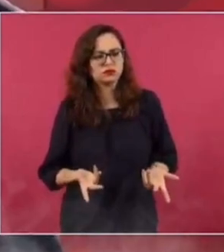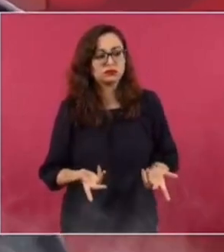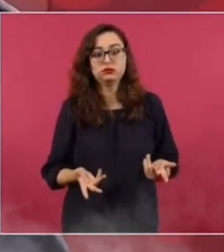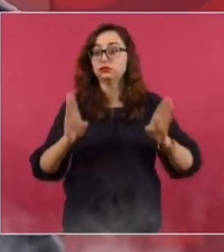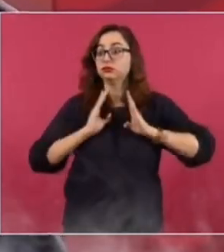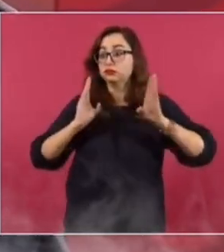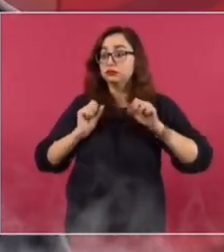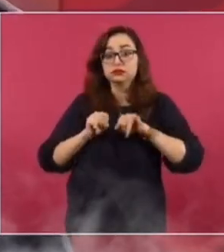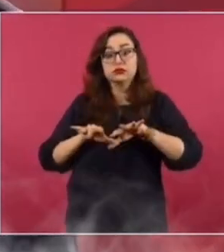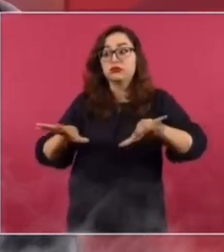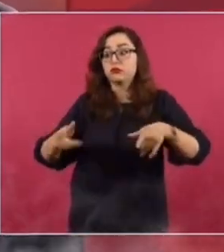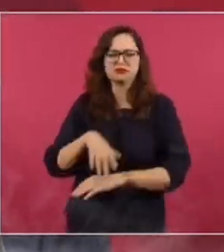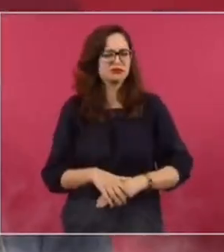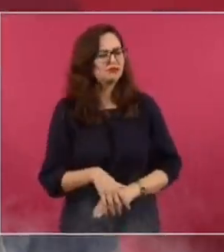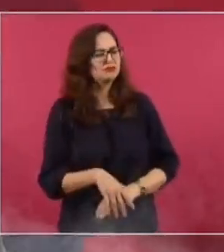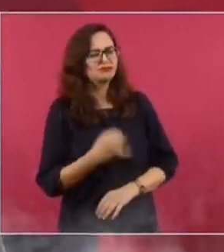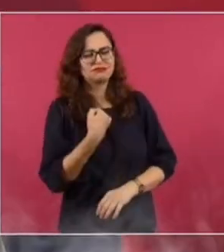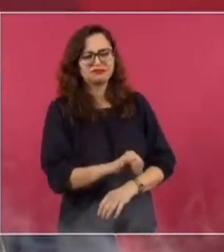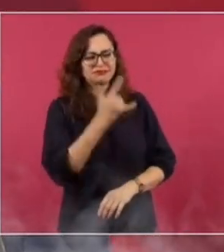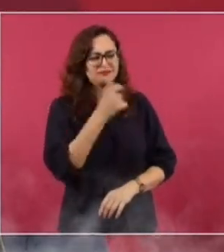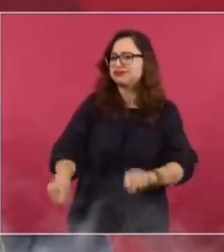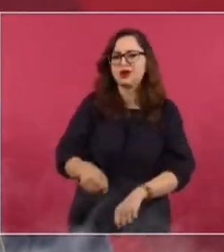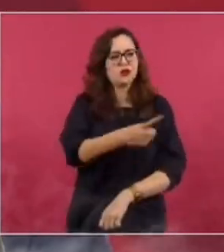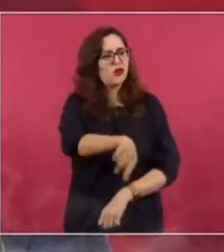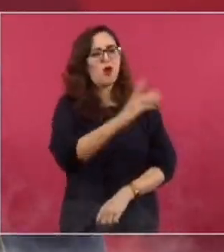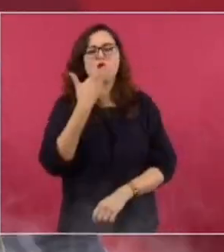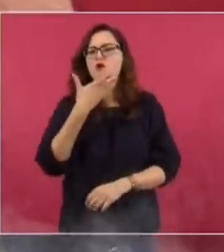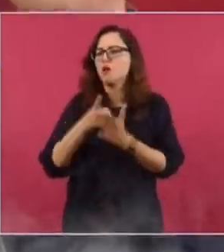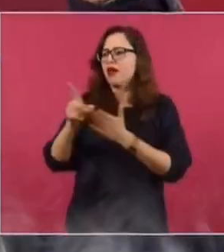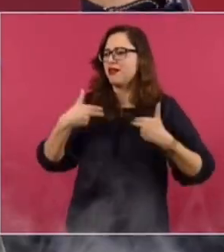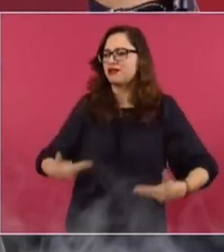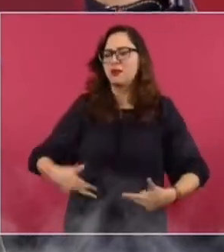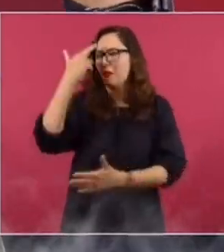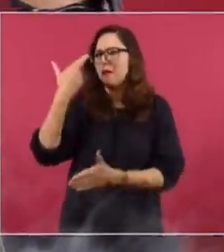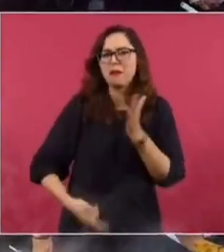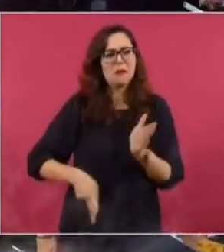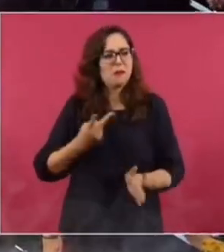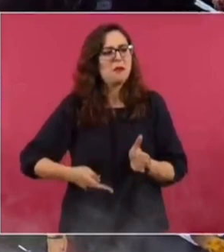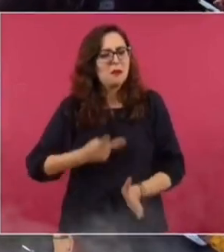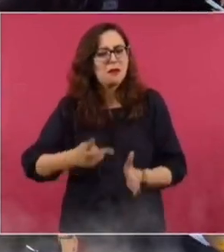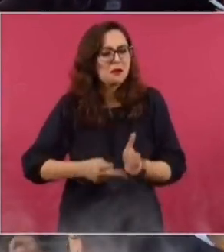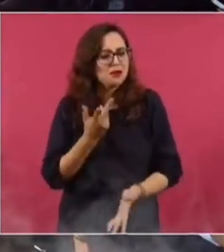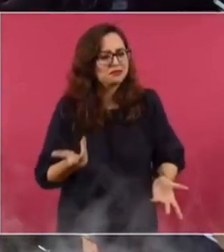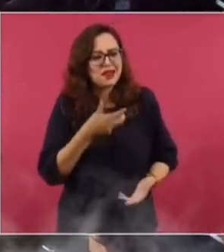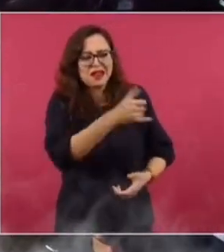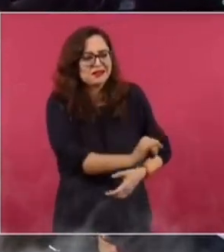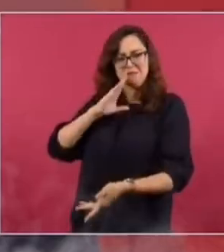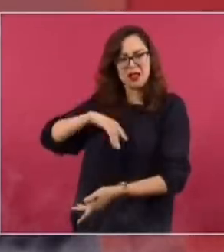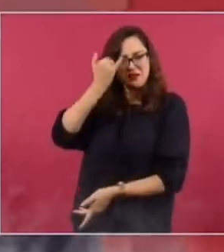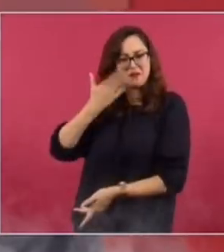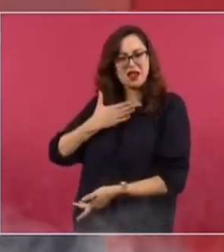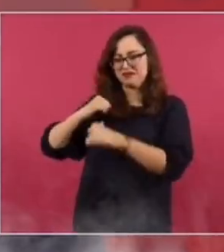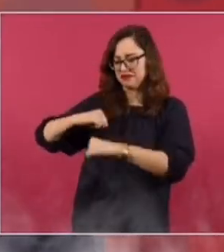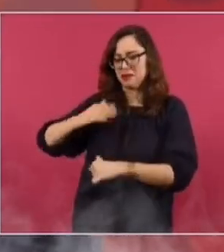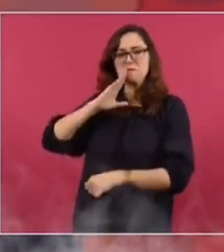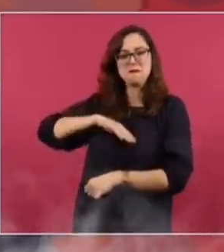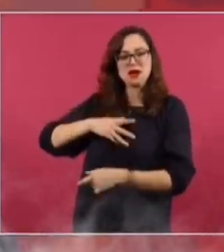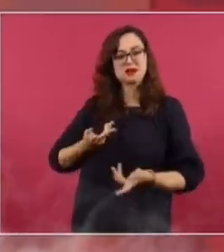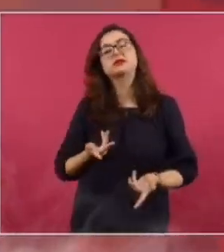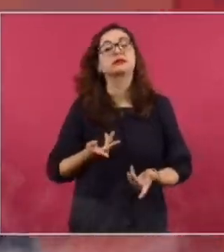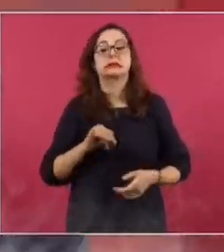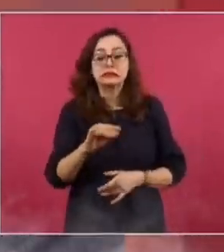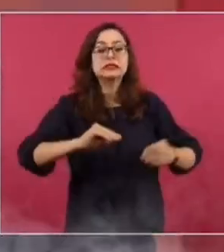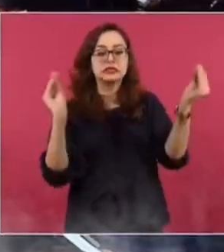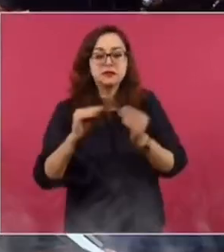distingue, los caracteriza, es su autoritarismo. Son capaces de cometer barbaridad y media. Y, claro, que hay que